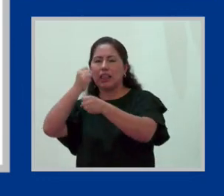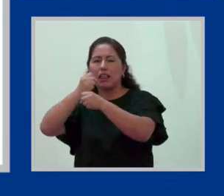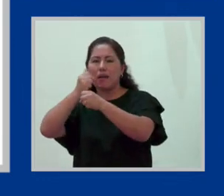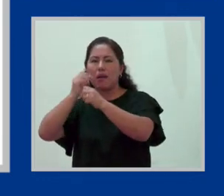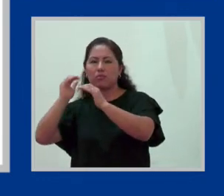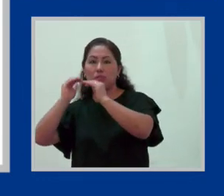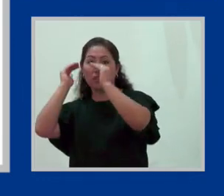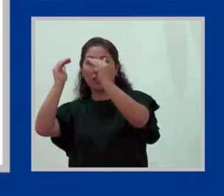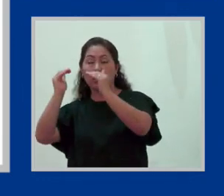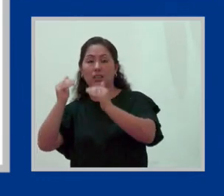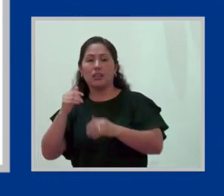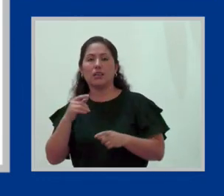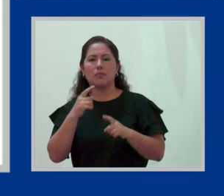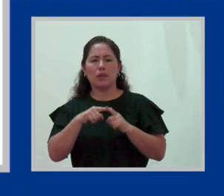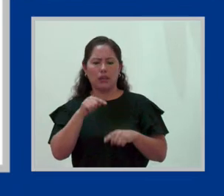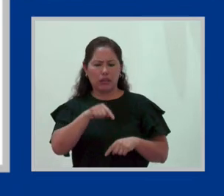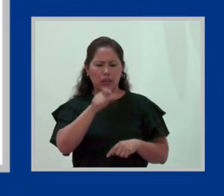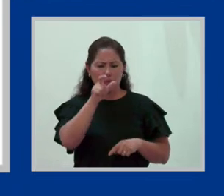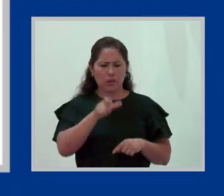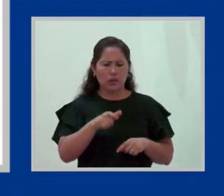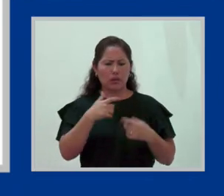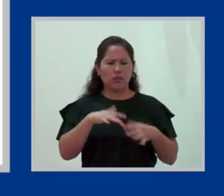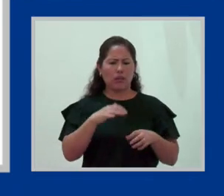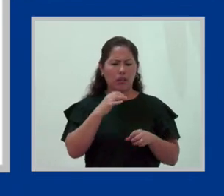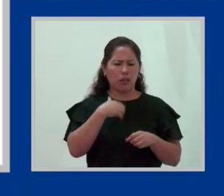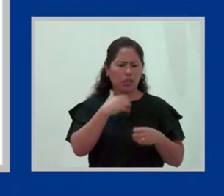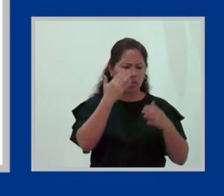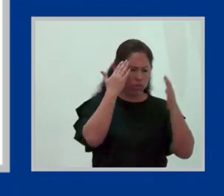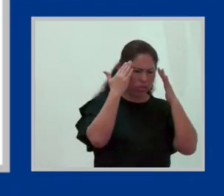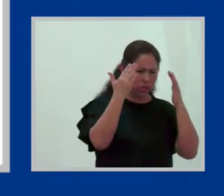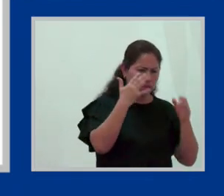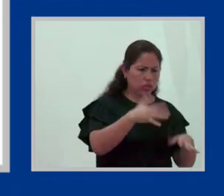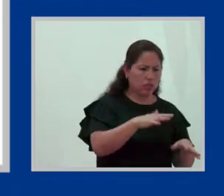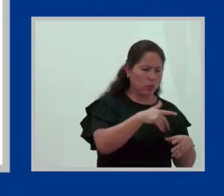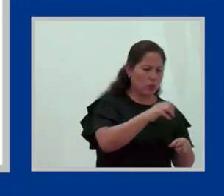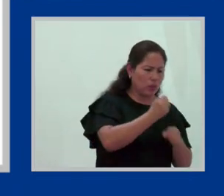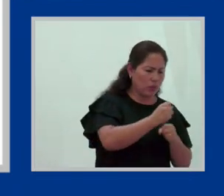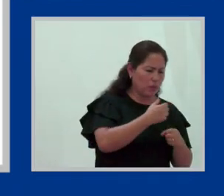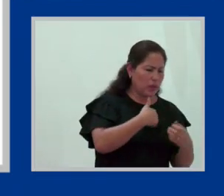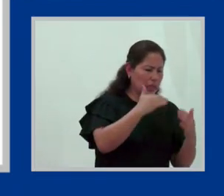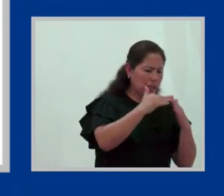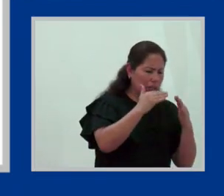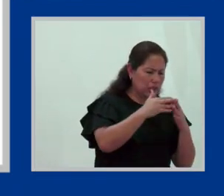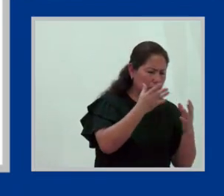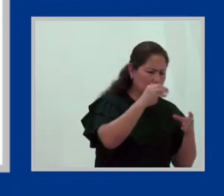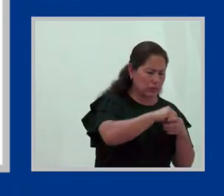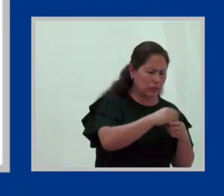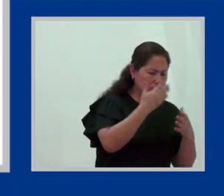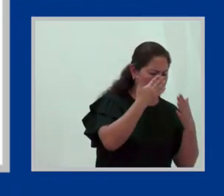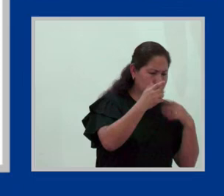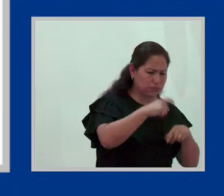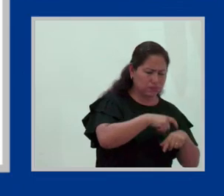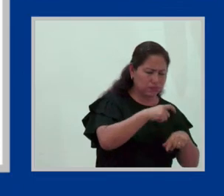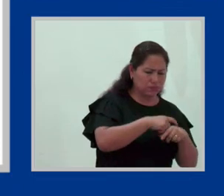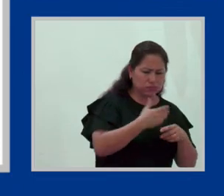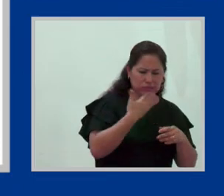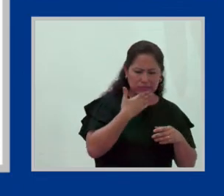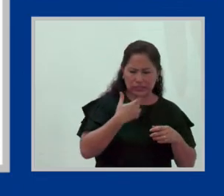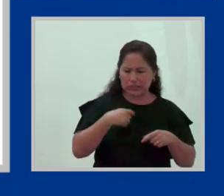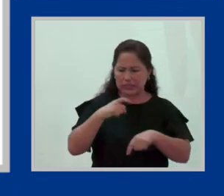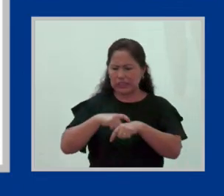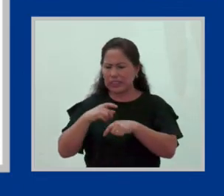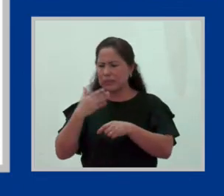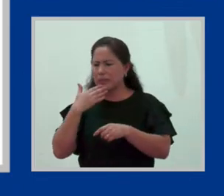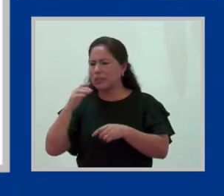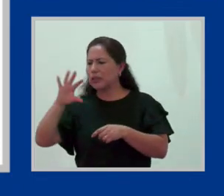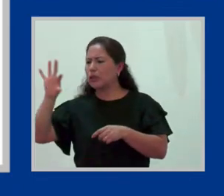persona que tiene cargas familiares está en desventaja, porque allí lo que se está pidiendo implícitamente es quién tiene más tiempo para hacer este